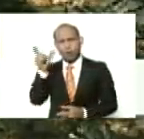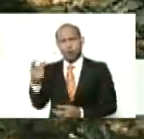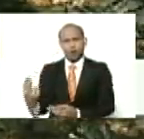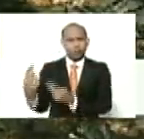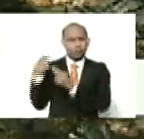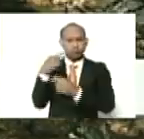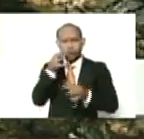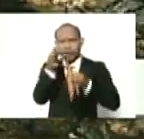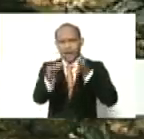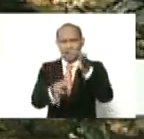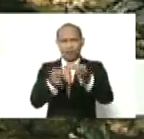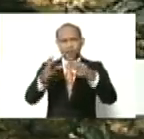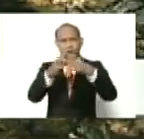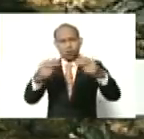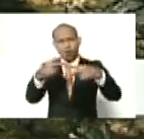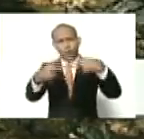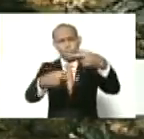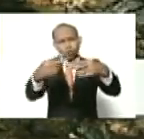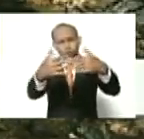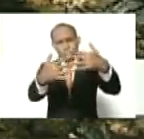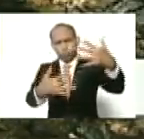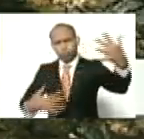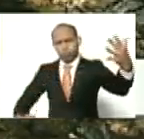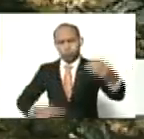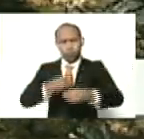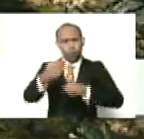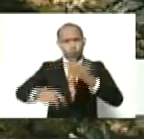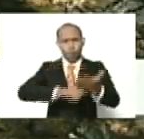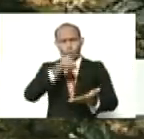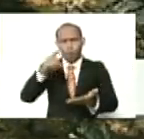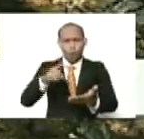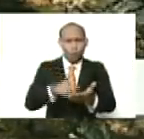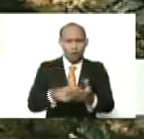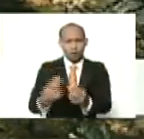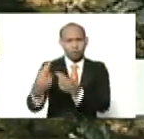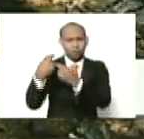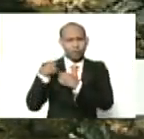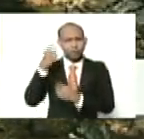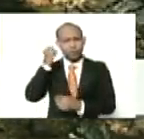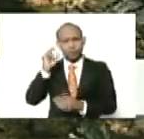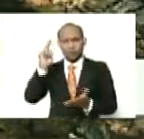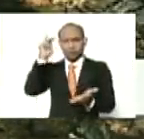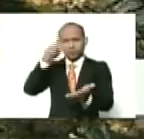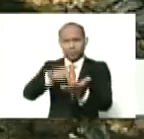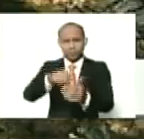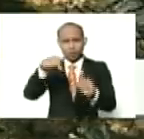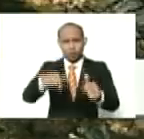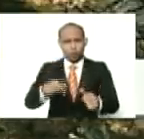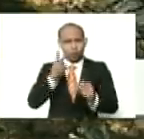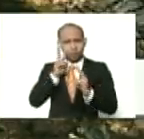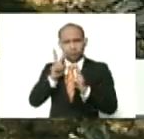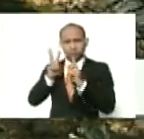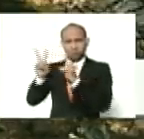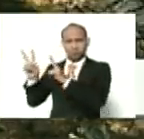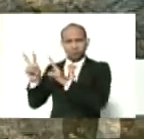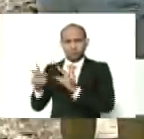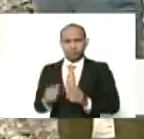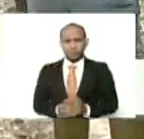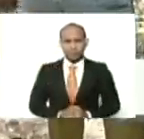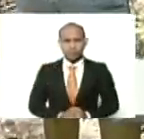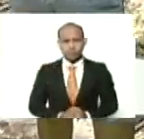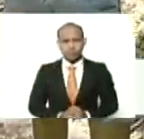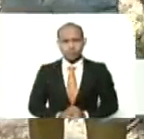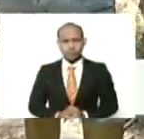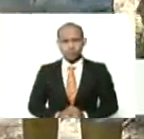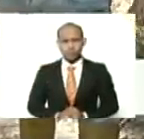la que explique todo el proceso por el cual han pasado estas mujeres para llegar a hoy a esto que usted ve en pantalla, presidente.